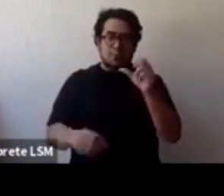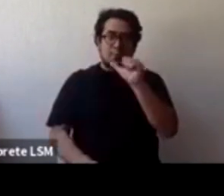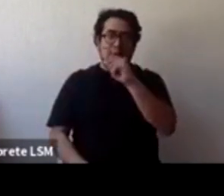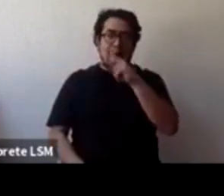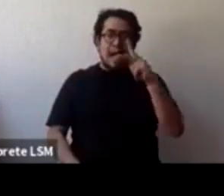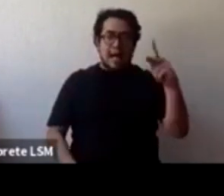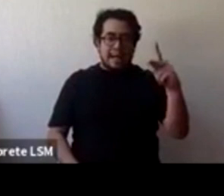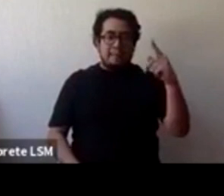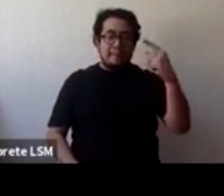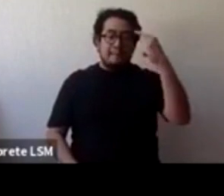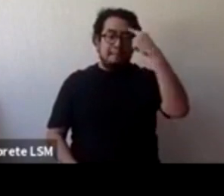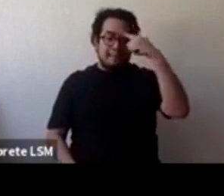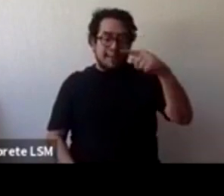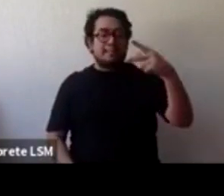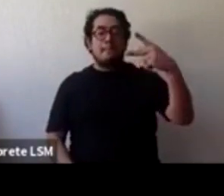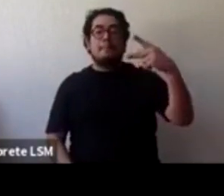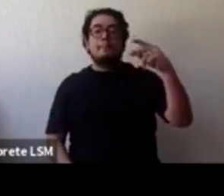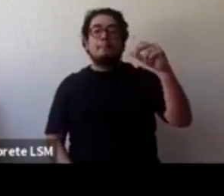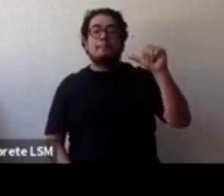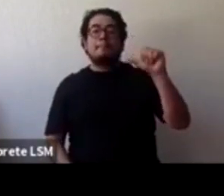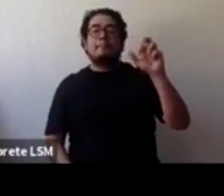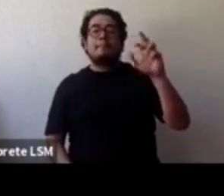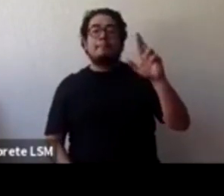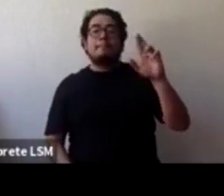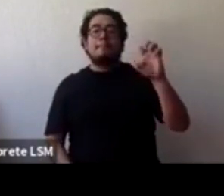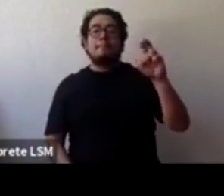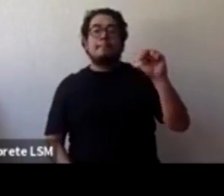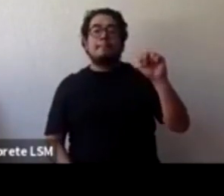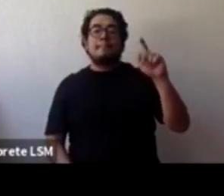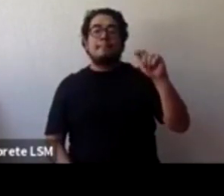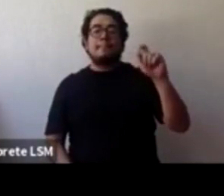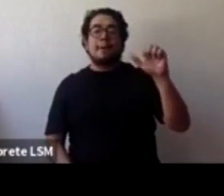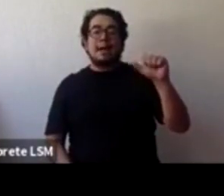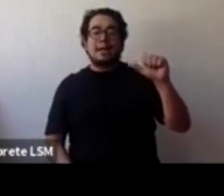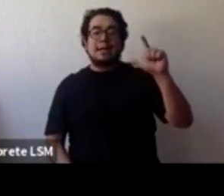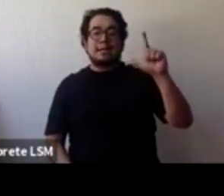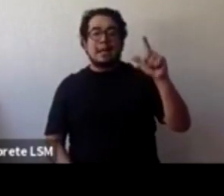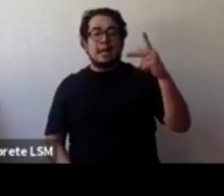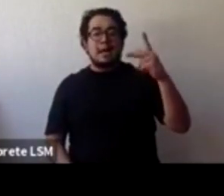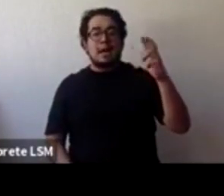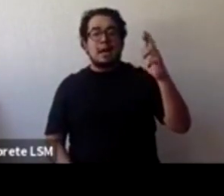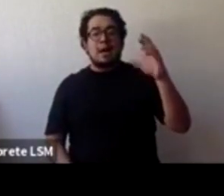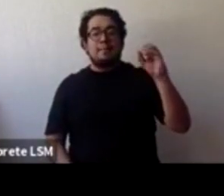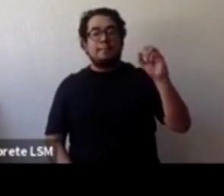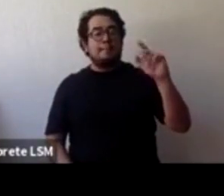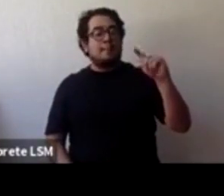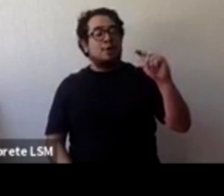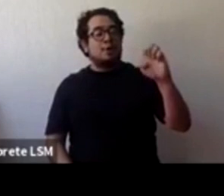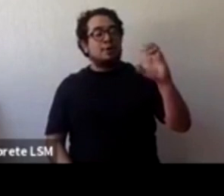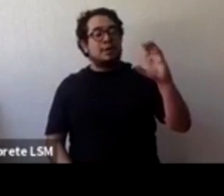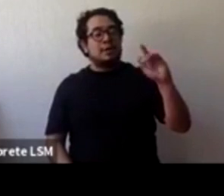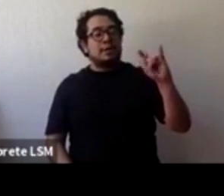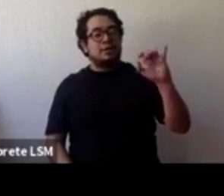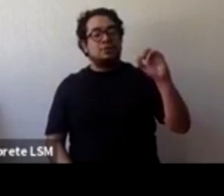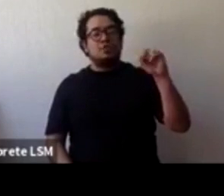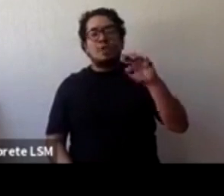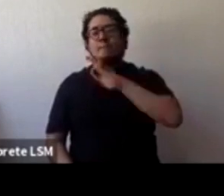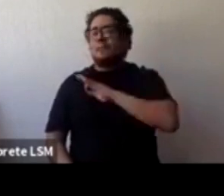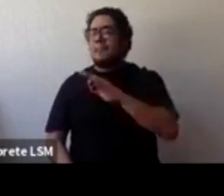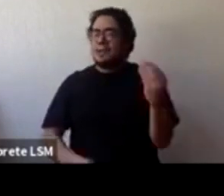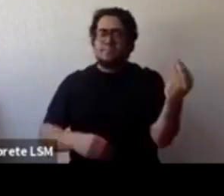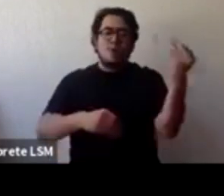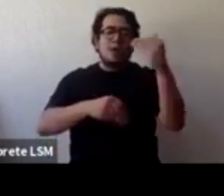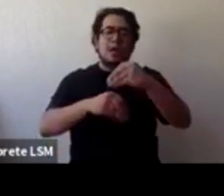que los padres deben de poner en las computadoras y en la televisión y en en todos los en todos los